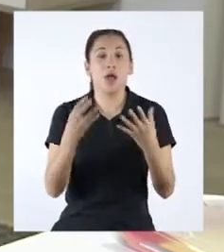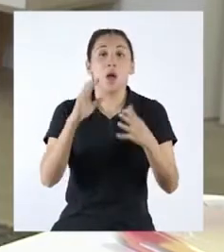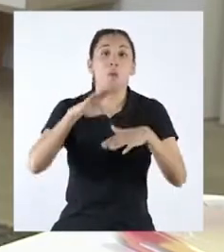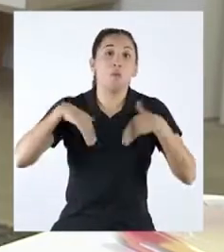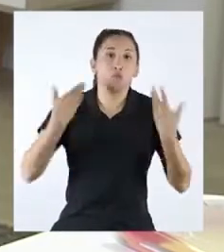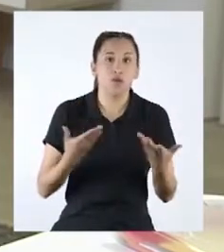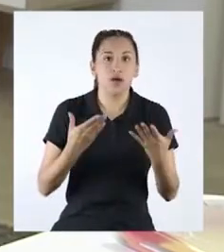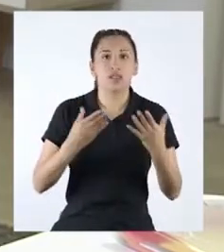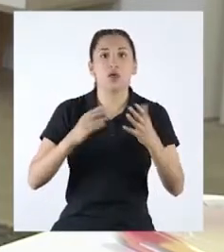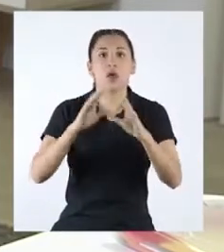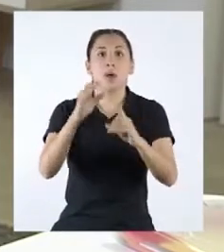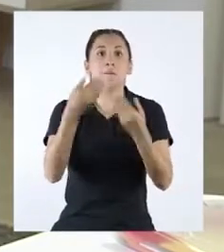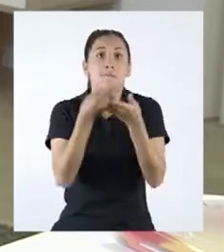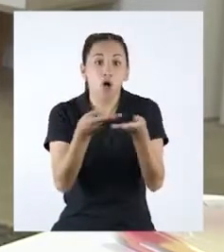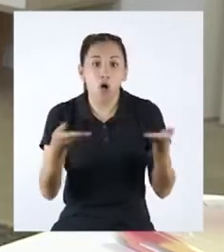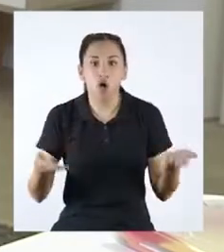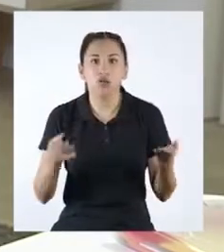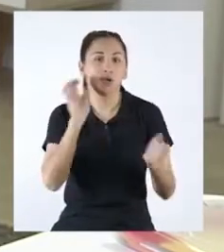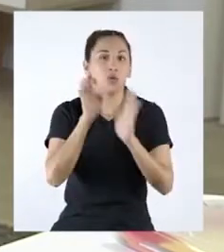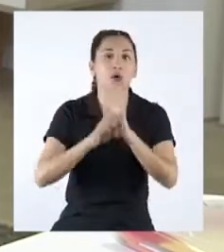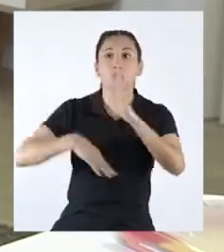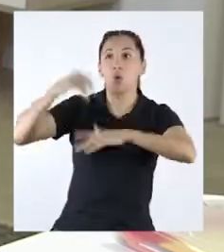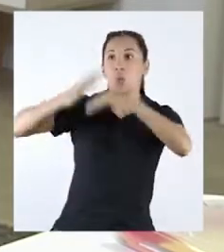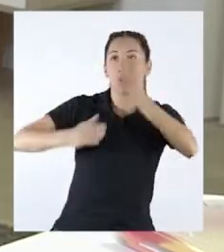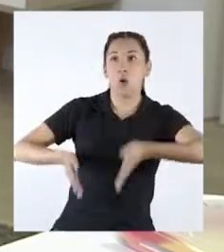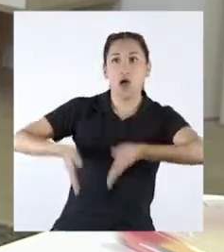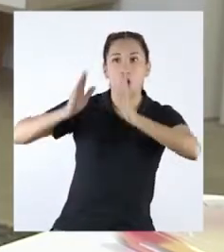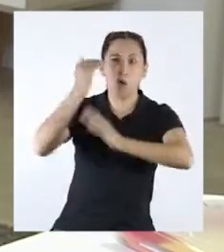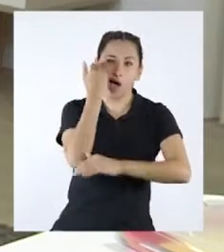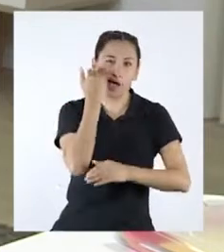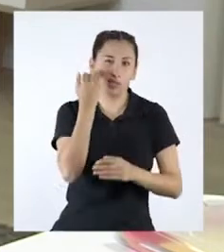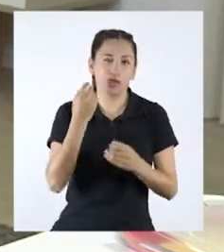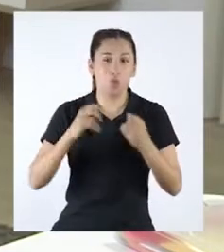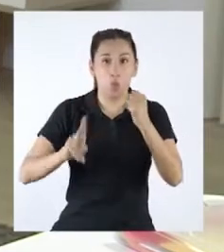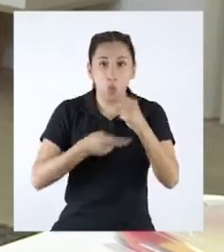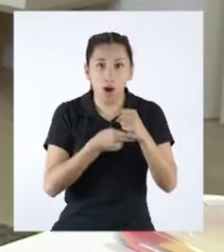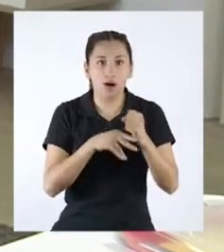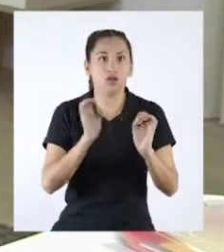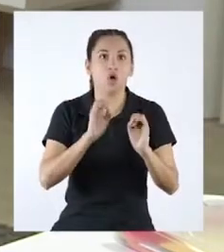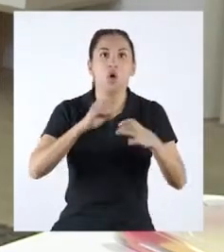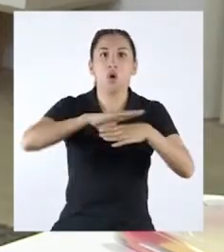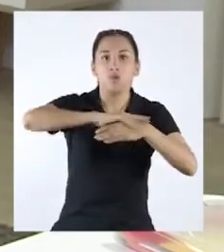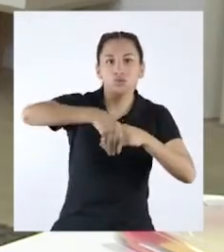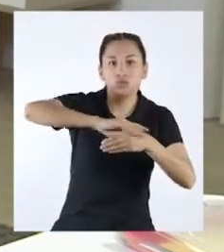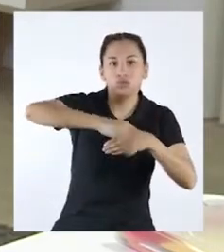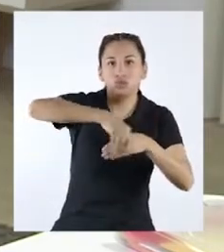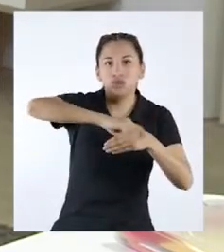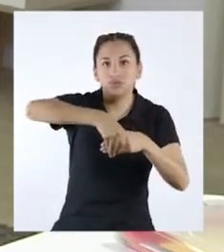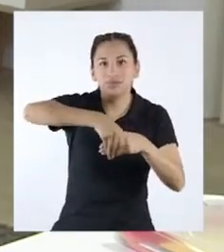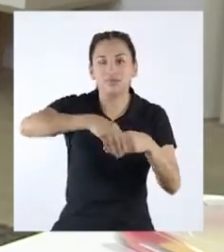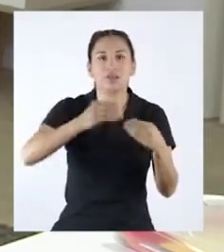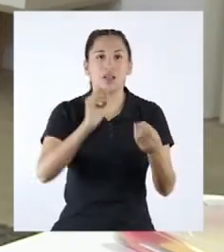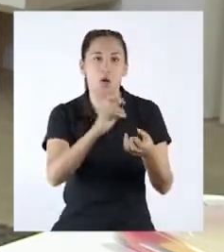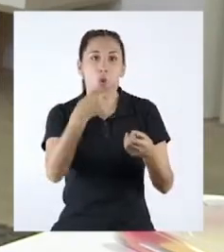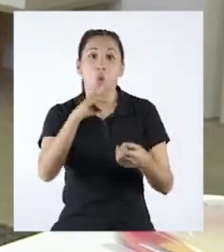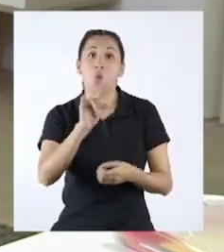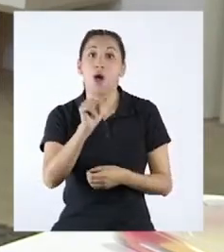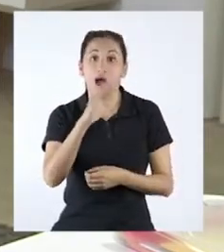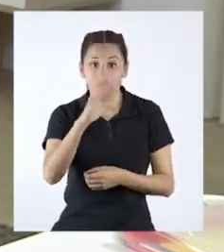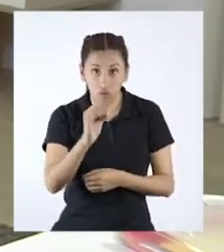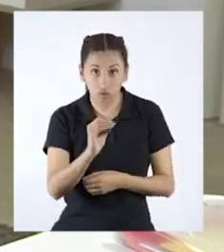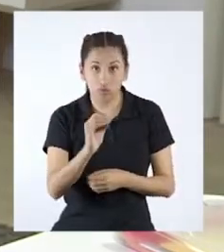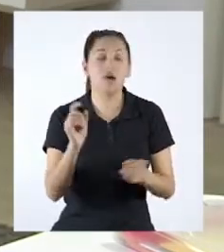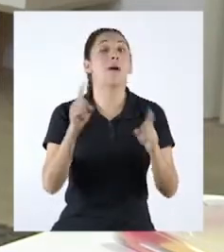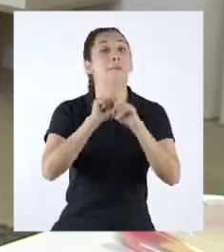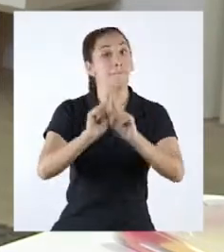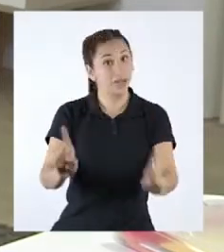ser material, como un edificio antiguo que se conserve, un monumento o cerámicas ancestrales, como los huacos. Pero